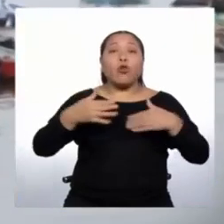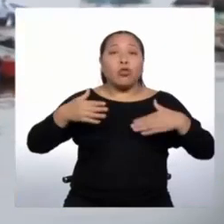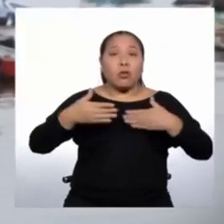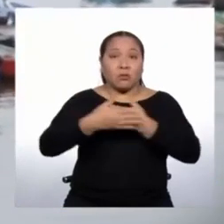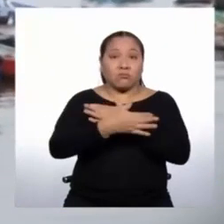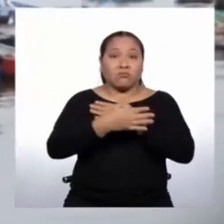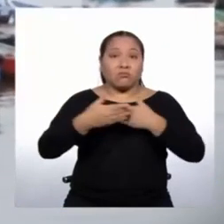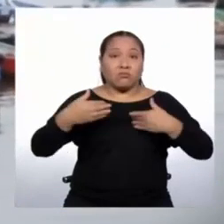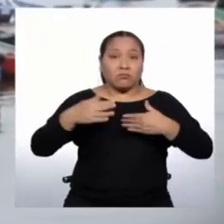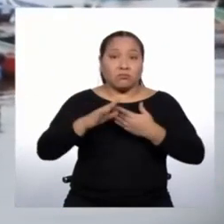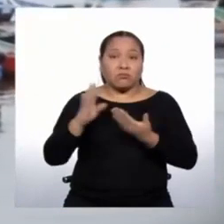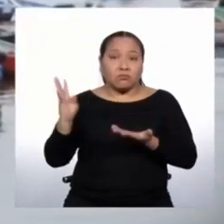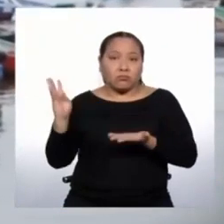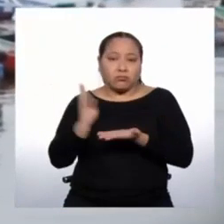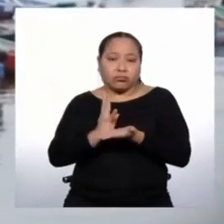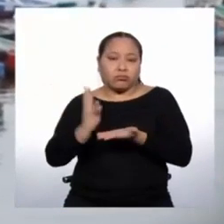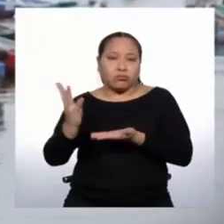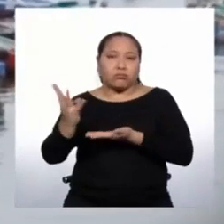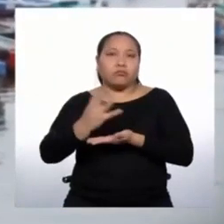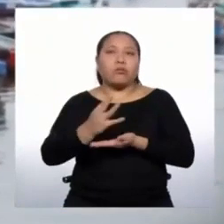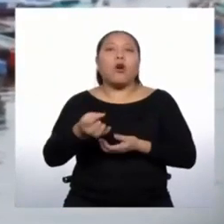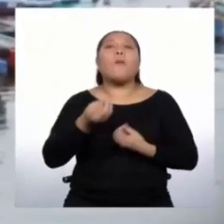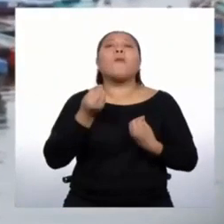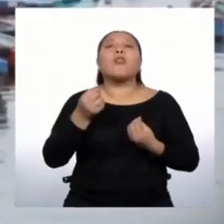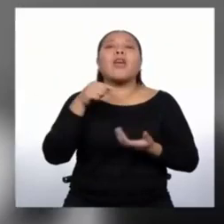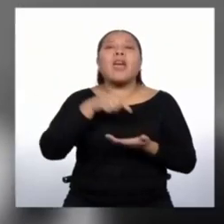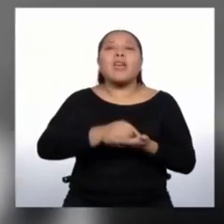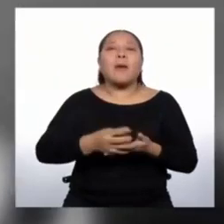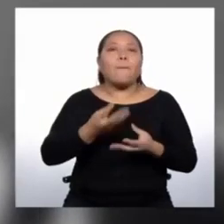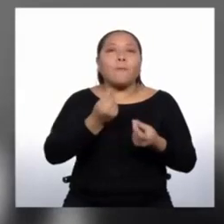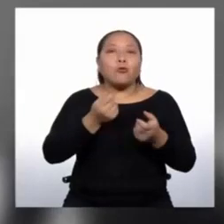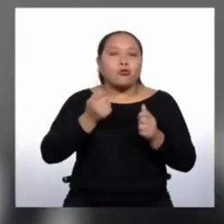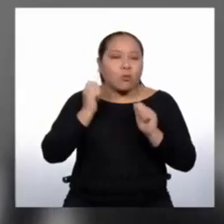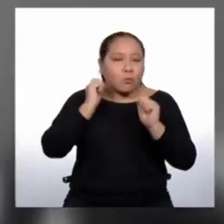desde la década de 1960.